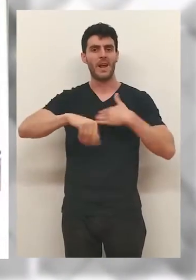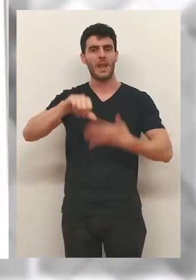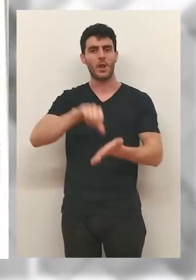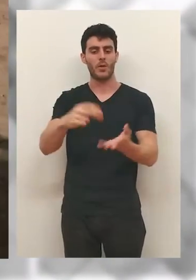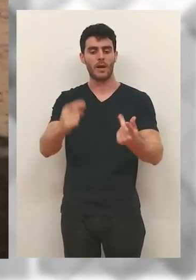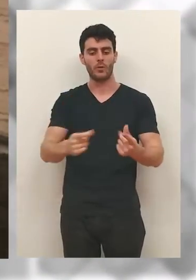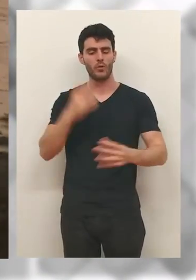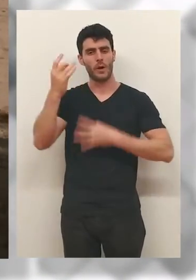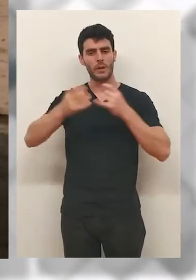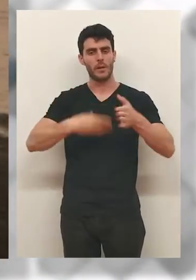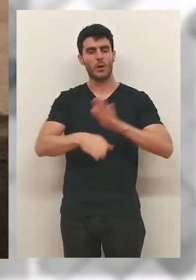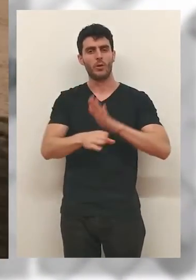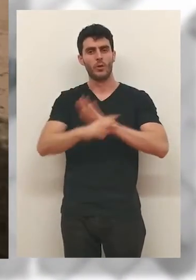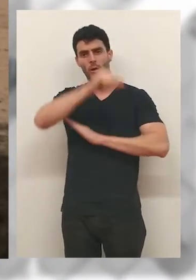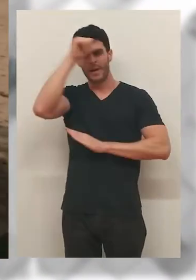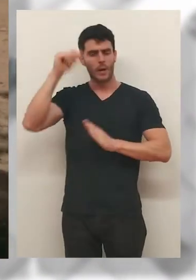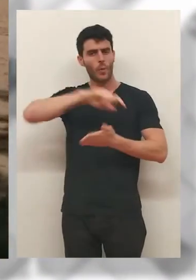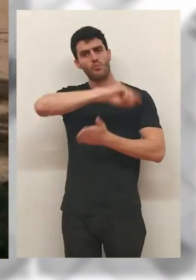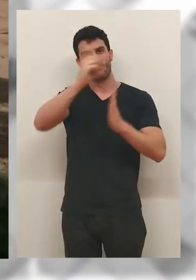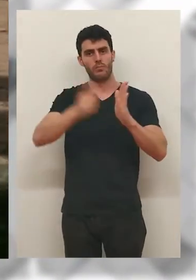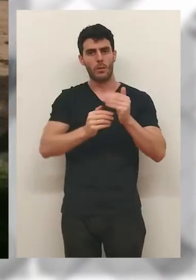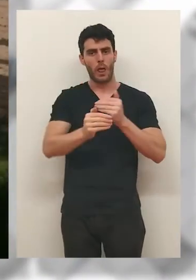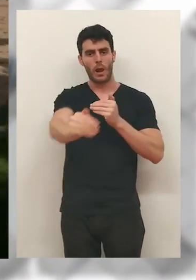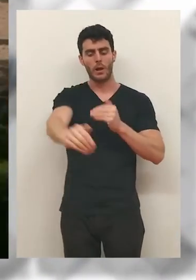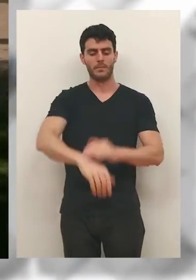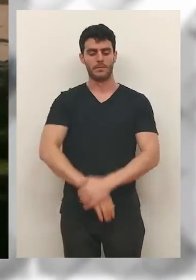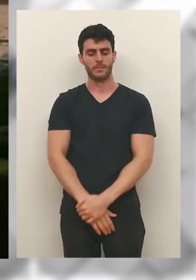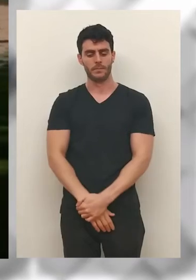voleibol a Ciudad de Logroño y la actividad no cesará en todo el verano.